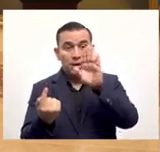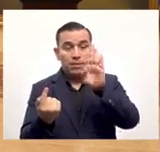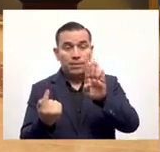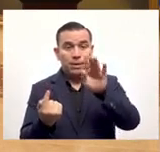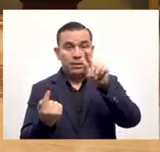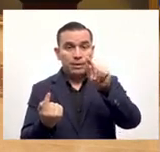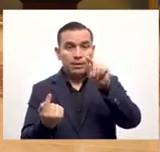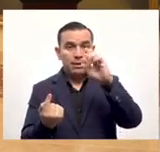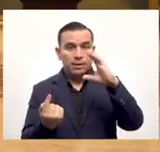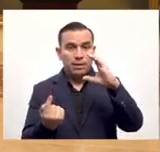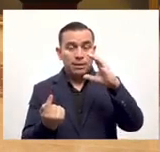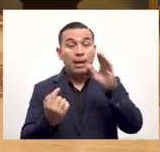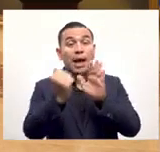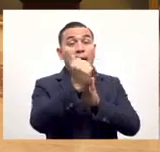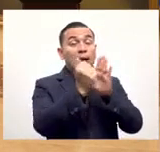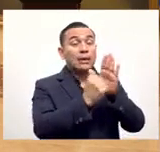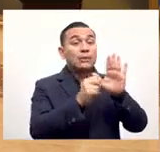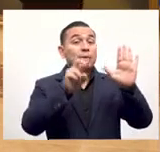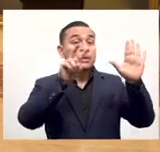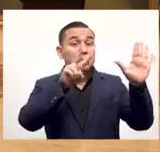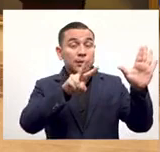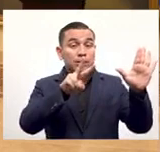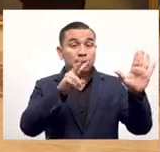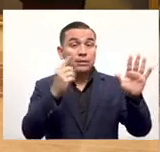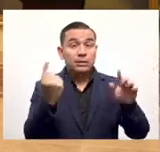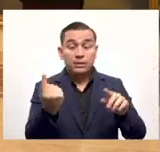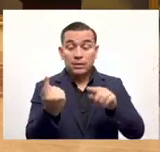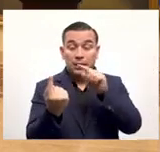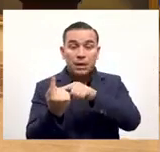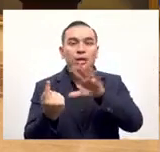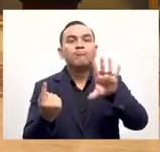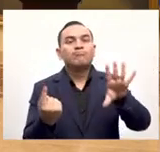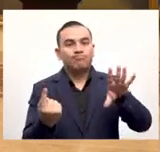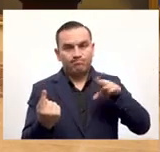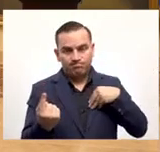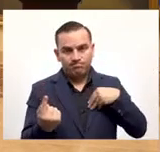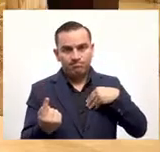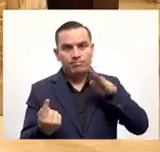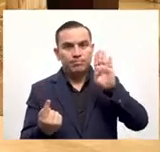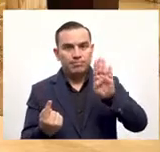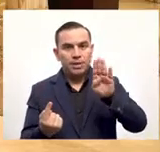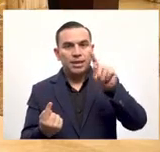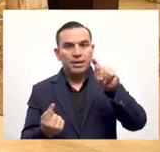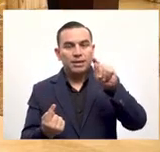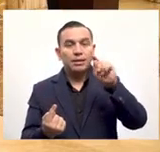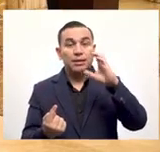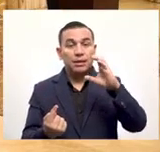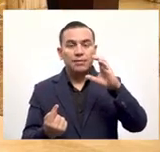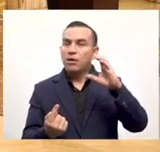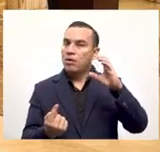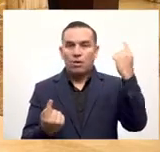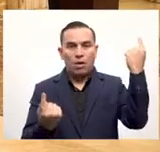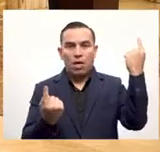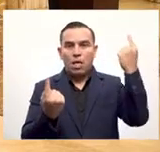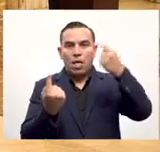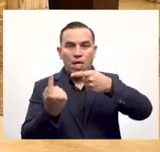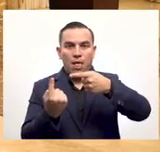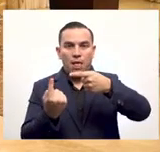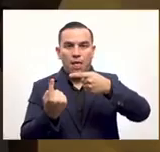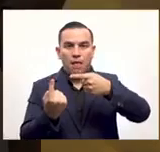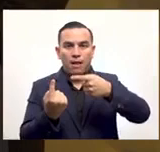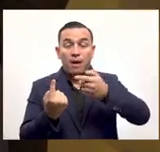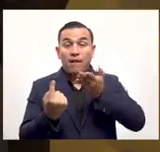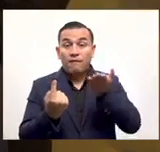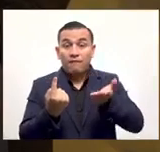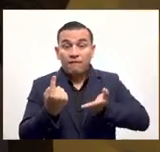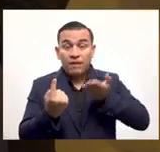pagar en bitcoin por eso el artículo 7 le dice a Roberto que tiene que aceptar los bitcoins de Miguel pero no obliga